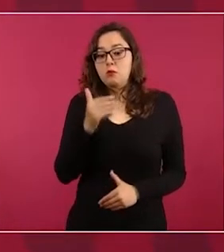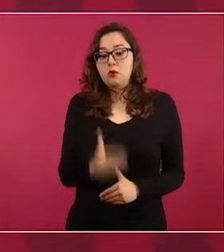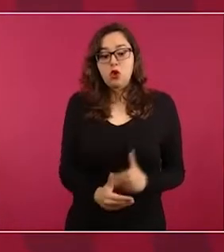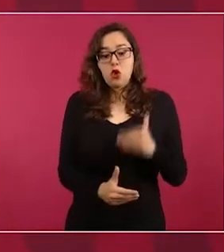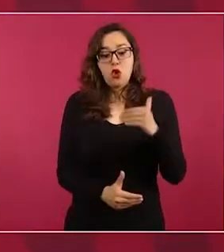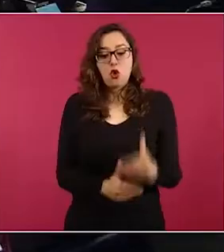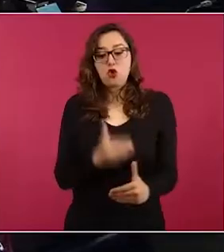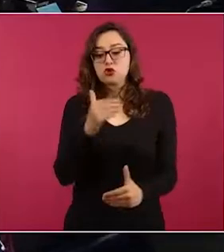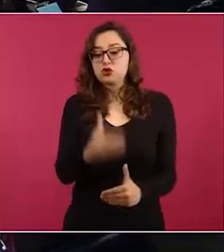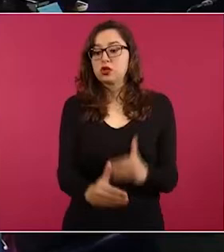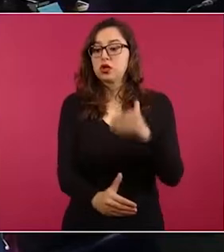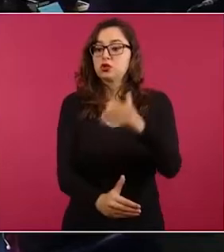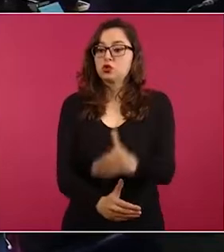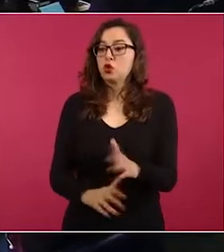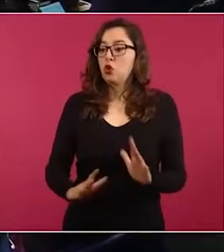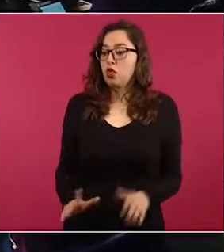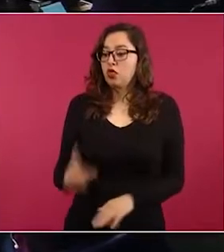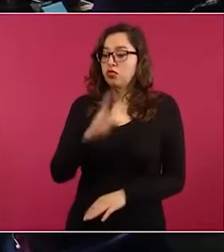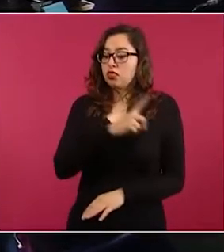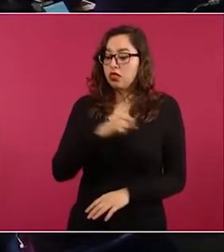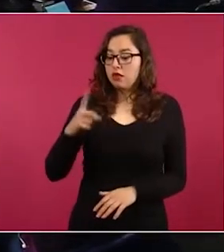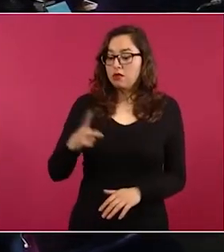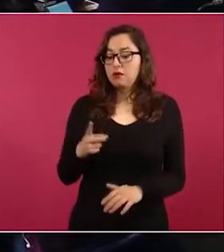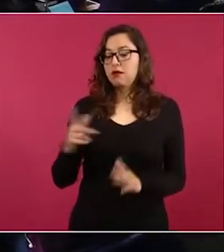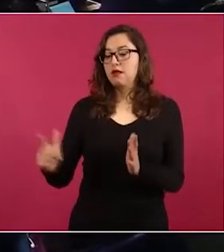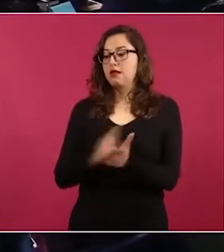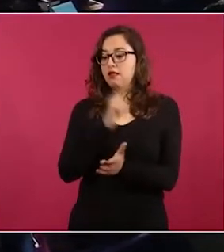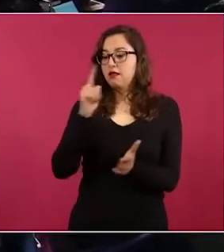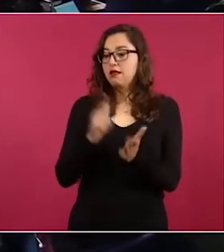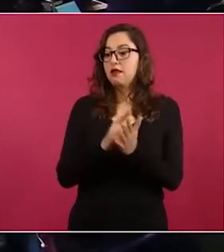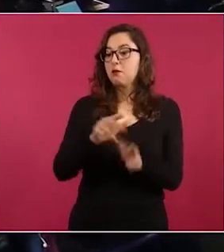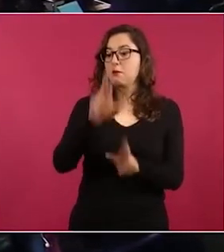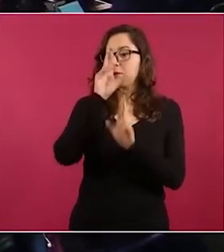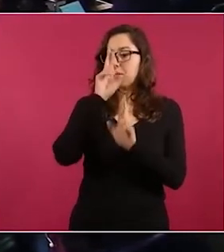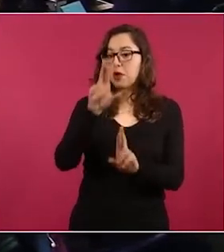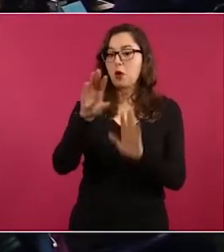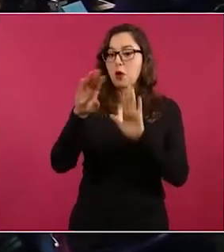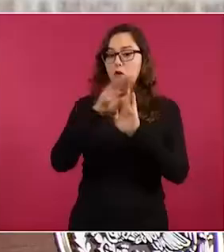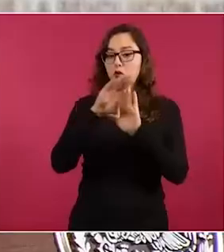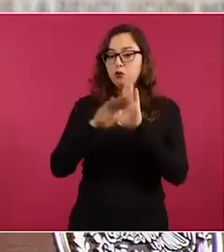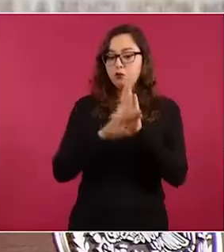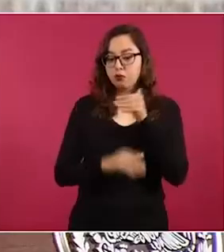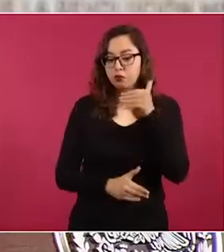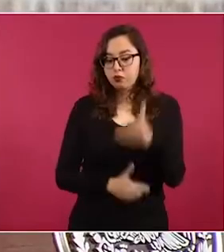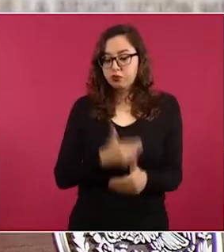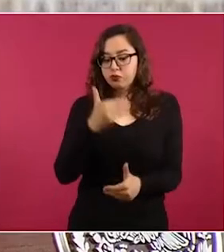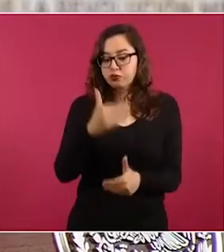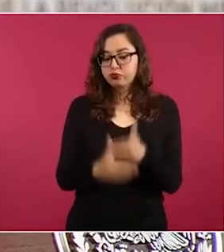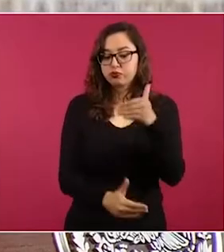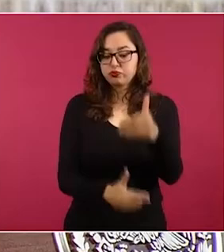Que al otro día dijo aquí Ricardo Magía que era debido qué,